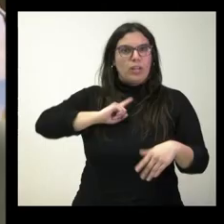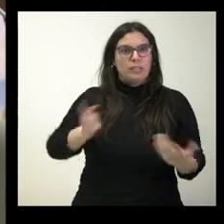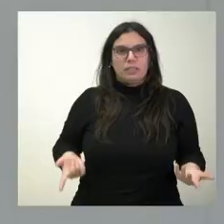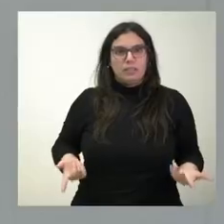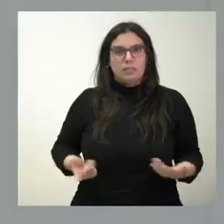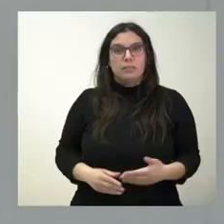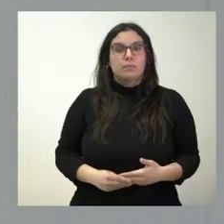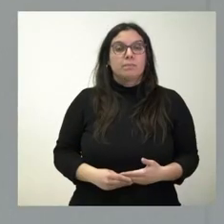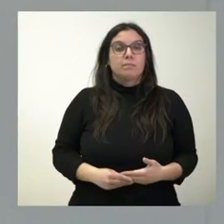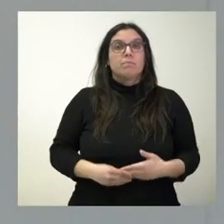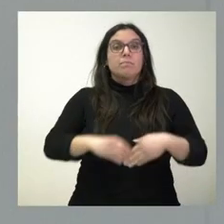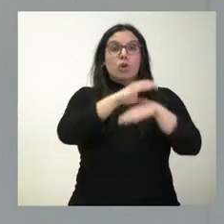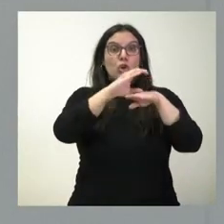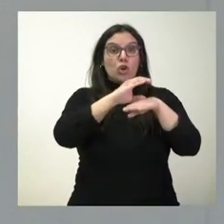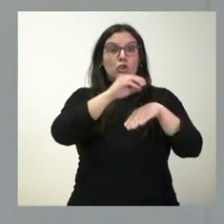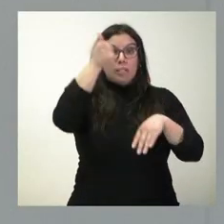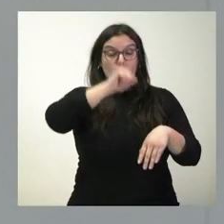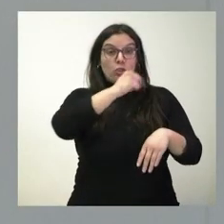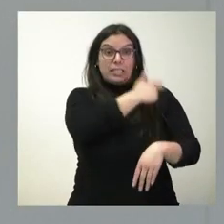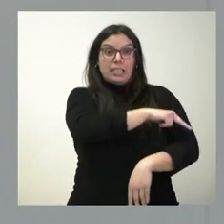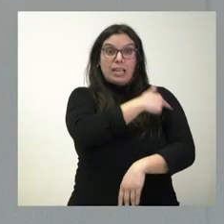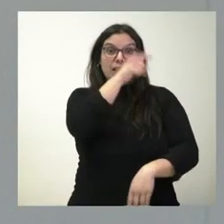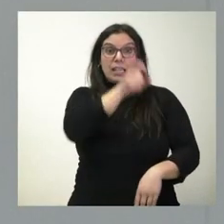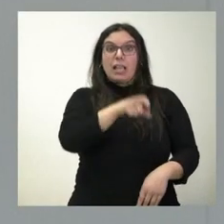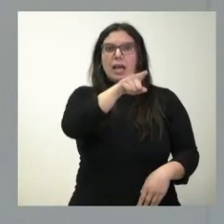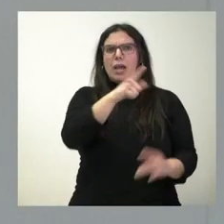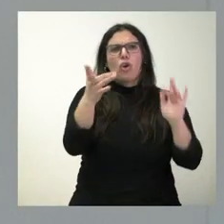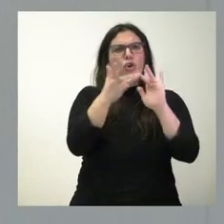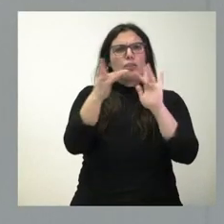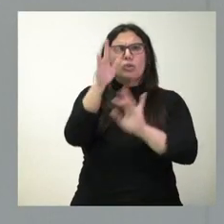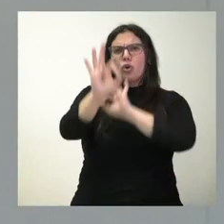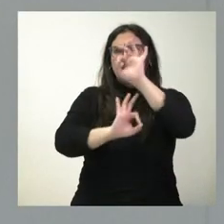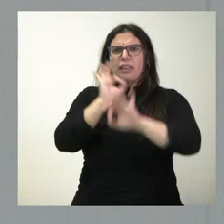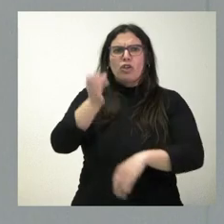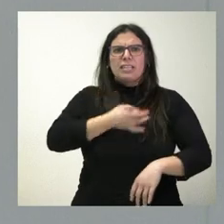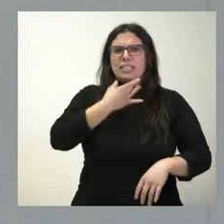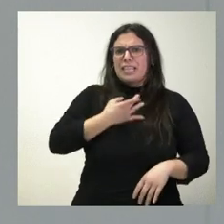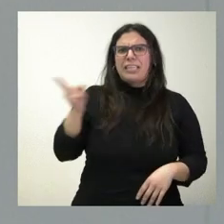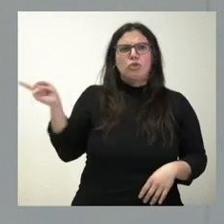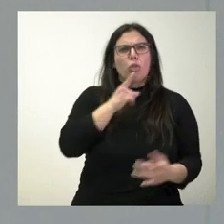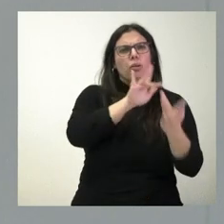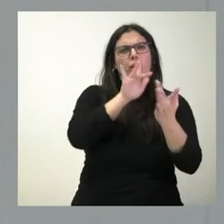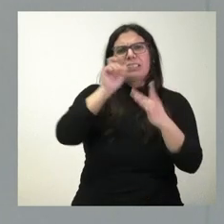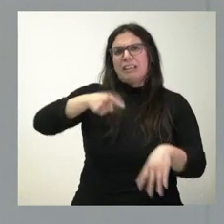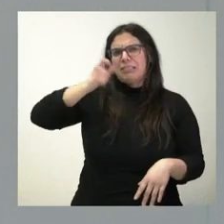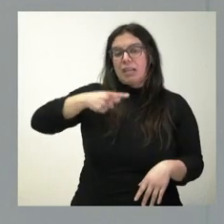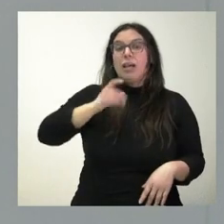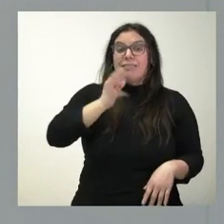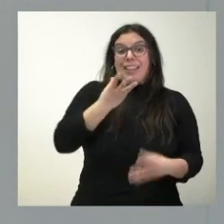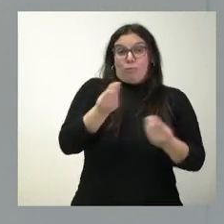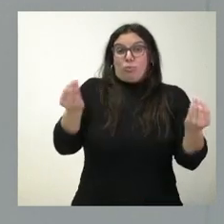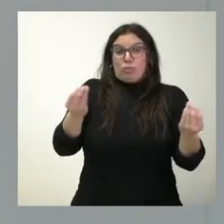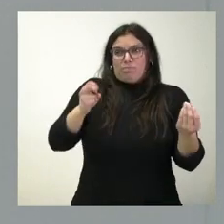El Consejo de Sanidad tiene un nivel de interlocución con las organizaciones sindicales, con todas ellas. Es verdad que son bastantes